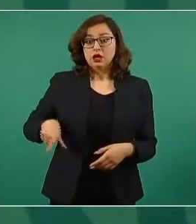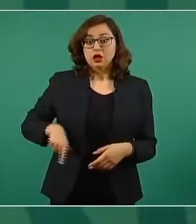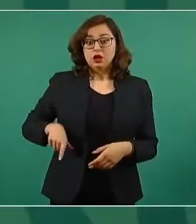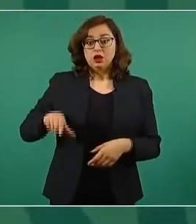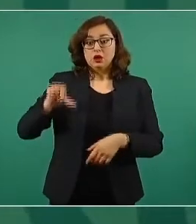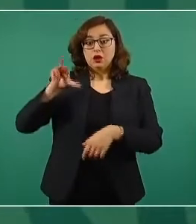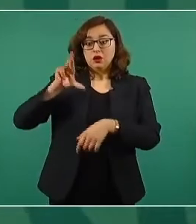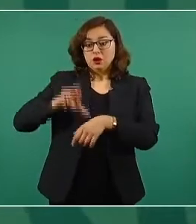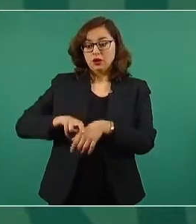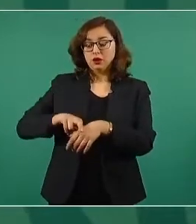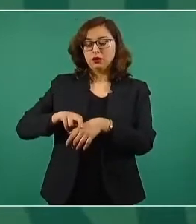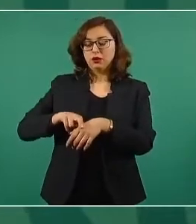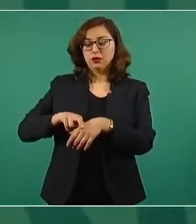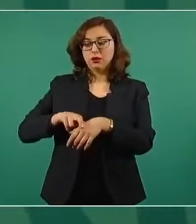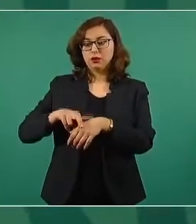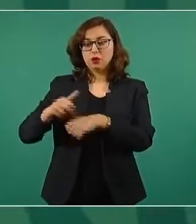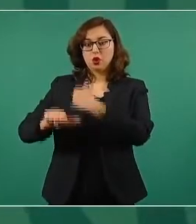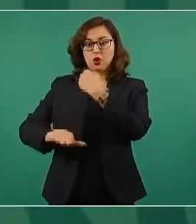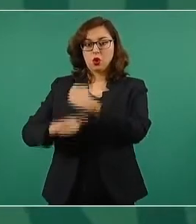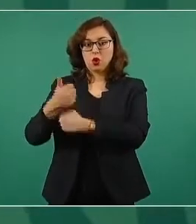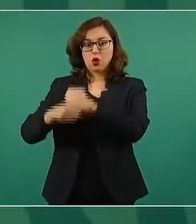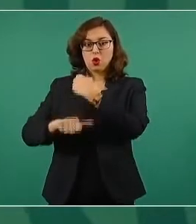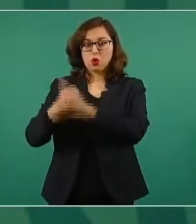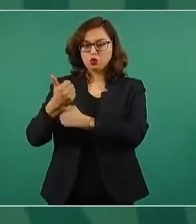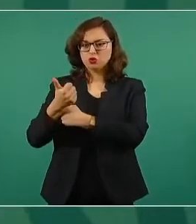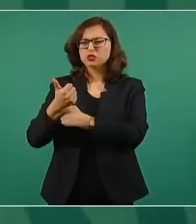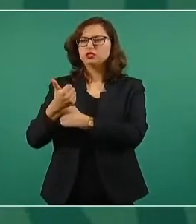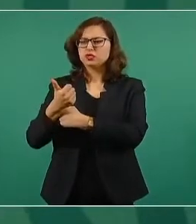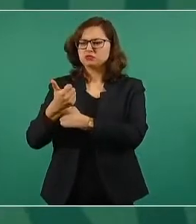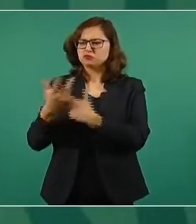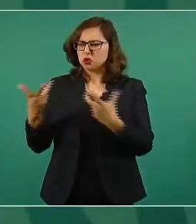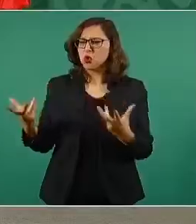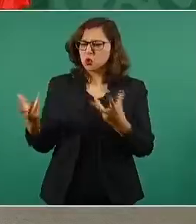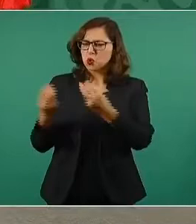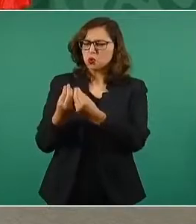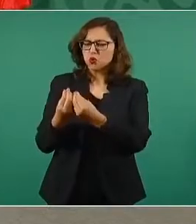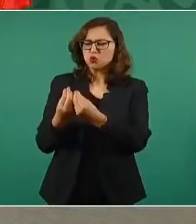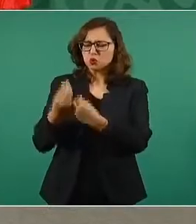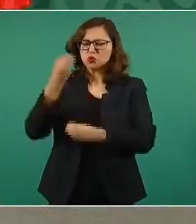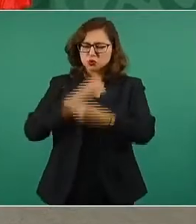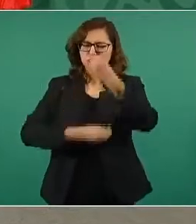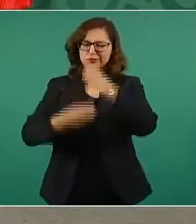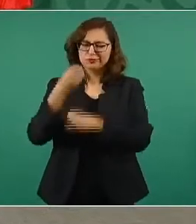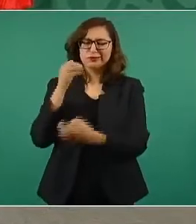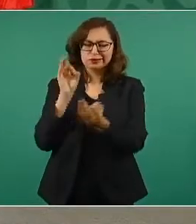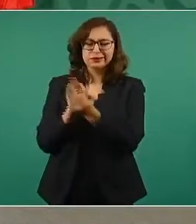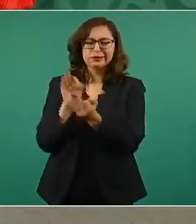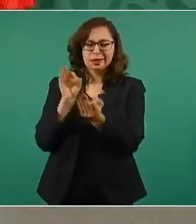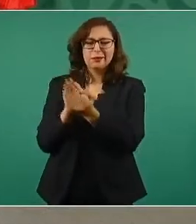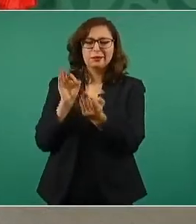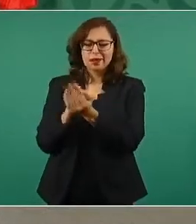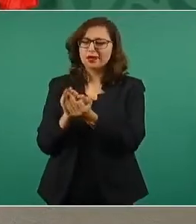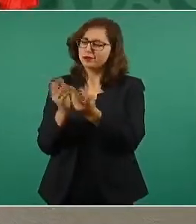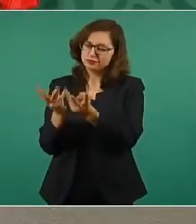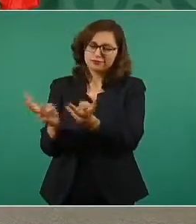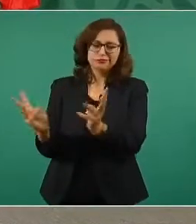pues este... los voy a invitar unos tamalitos de chipilín. Vamos a comer.